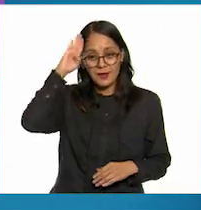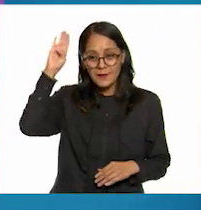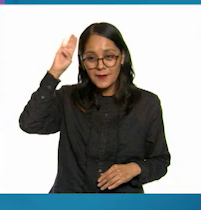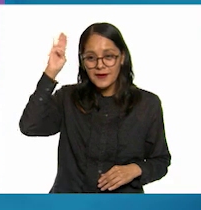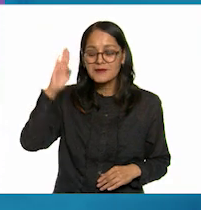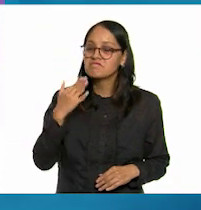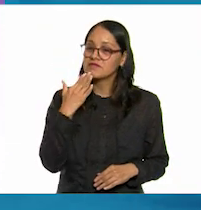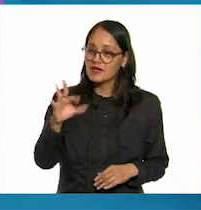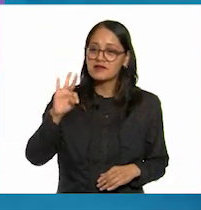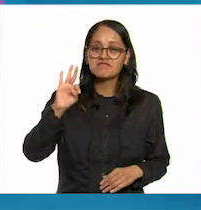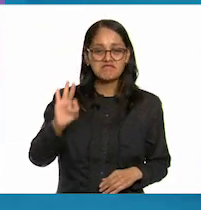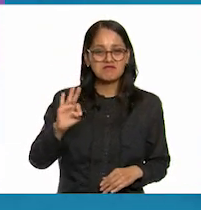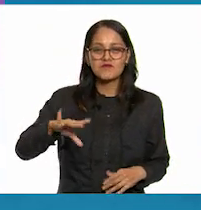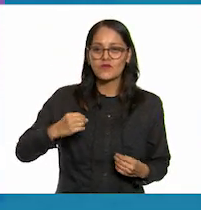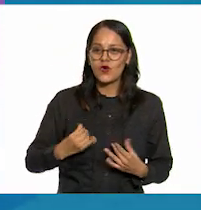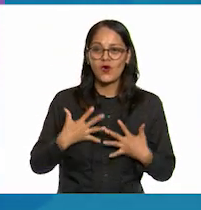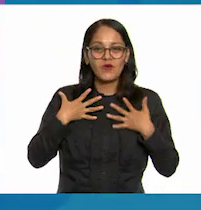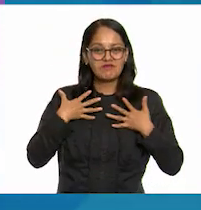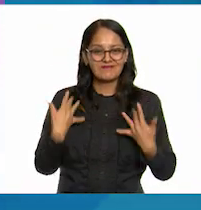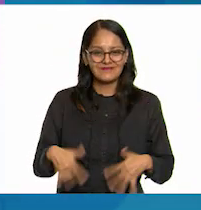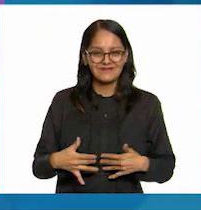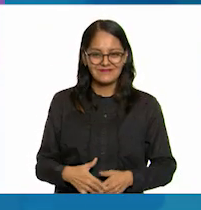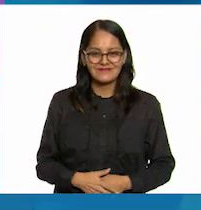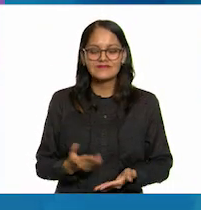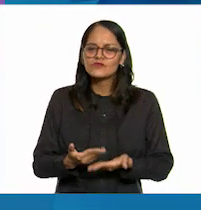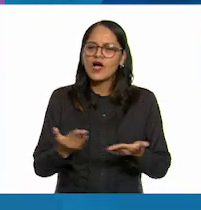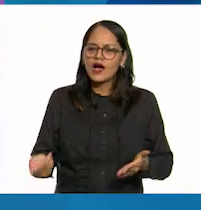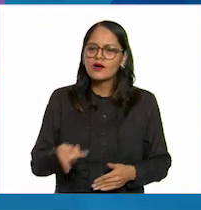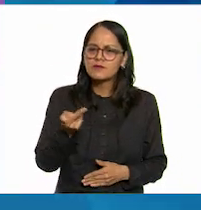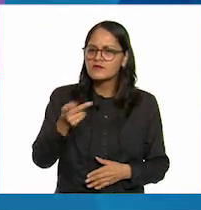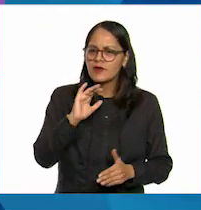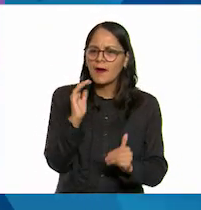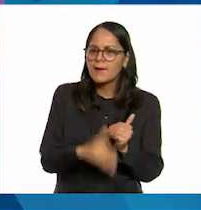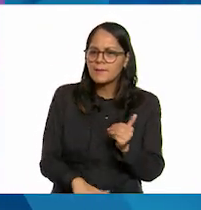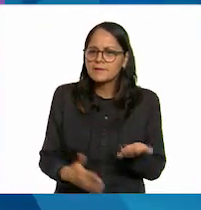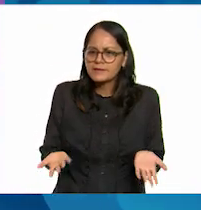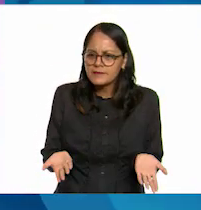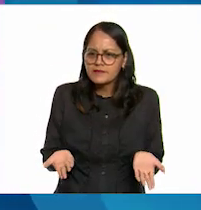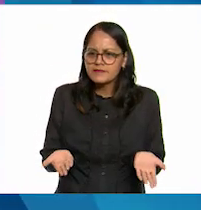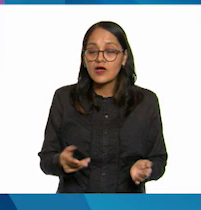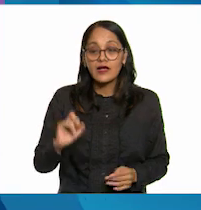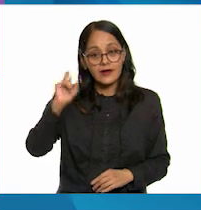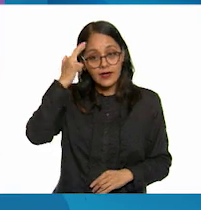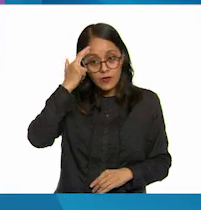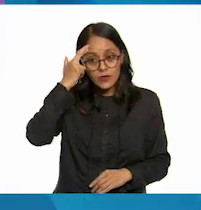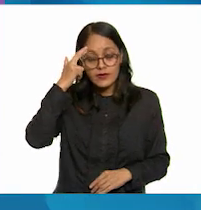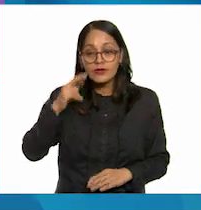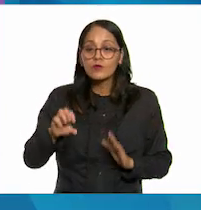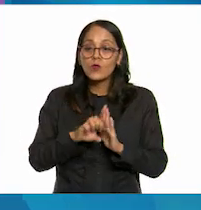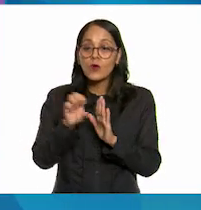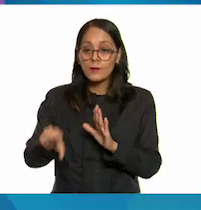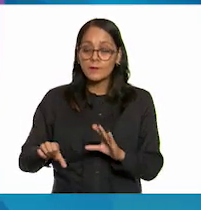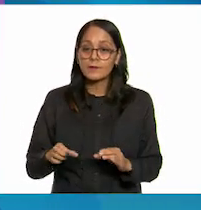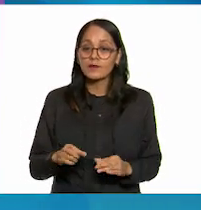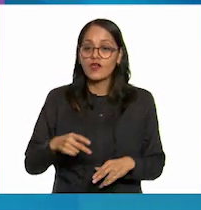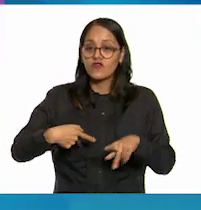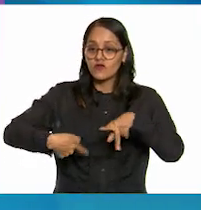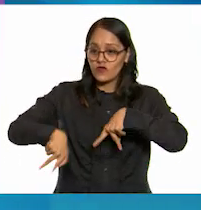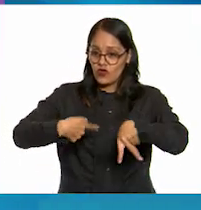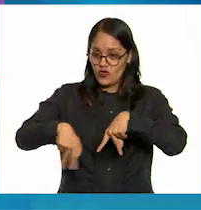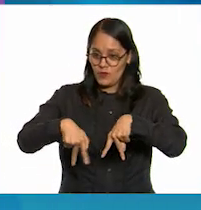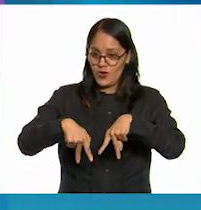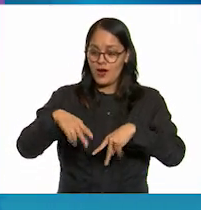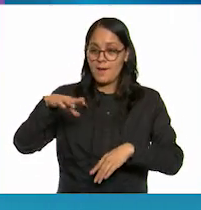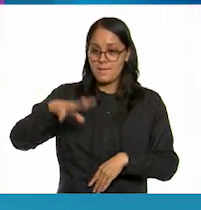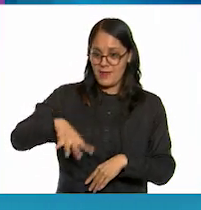que emocionante oye oye pero ya para terminar recuerda que le ocurre al balón de fútbol cuando rueda sobre el